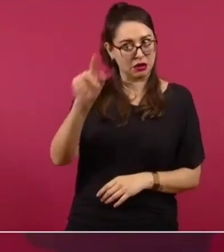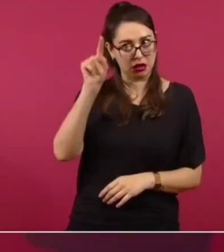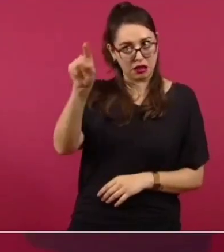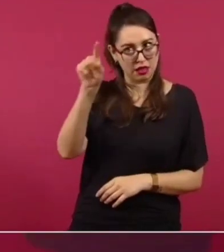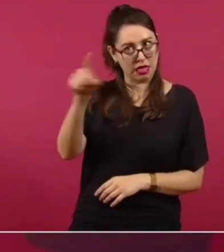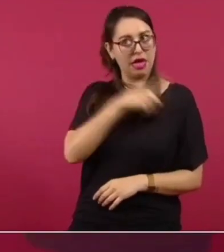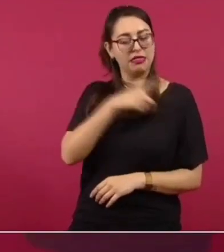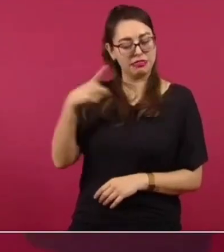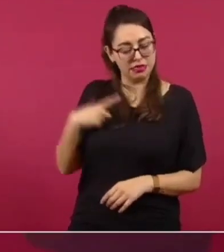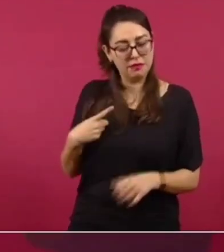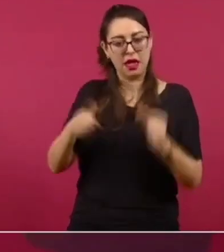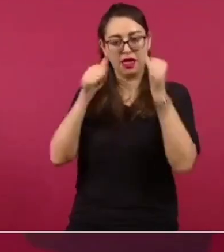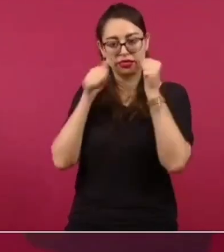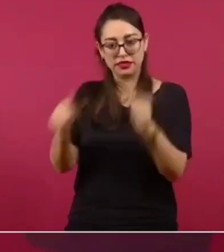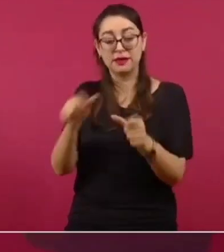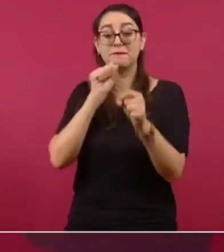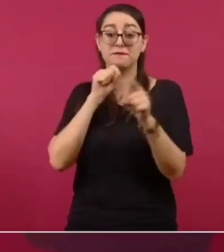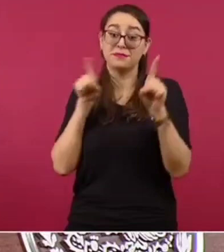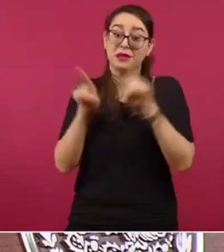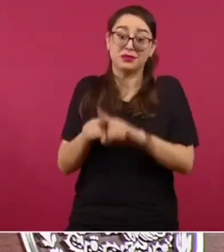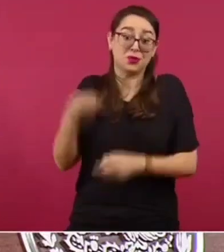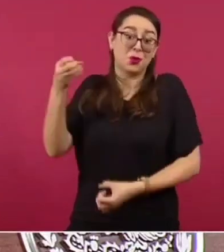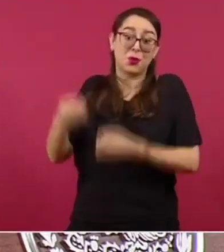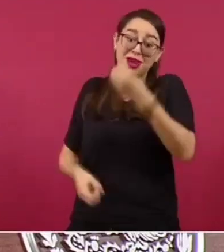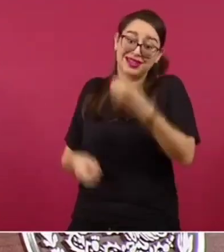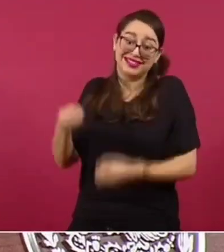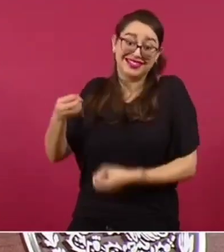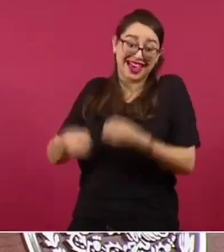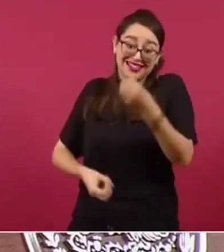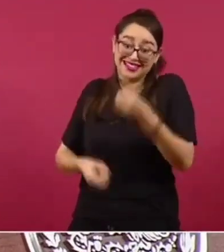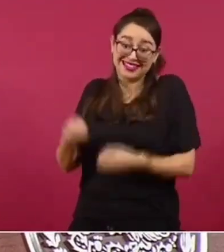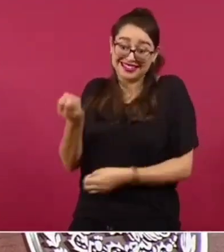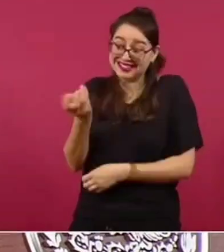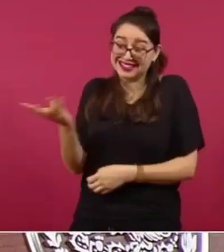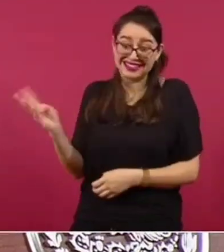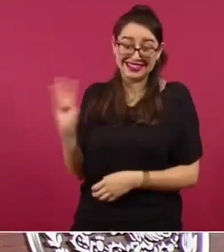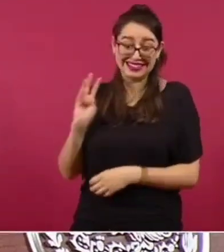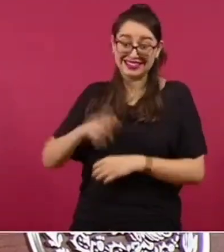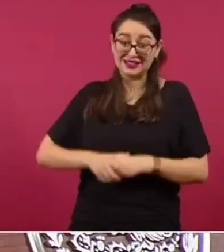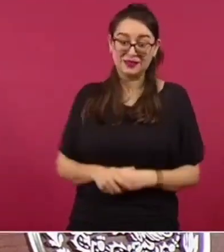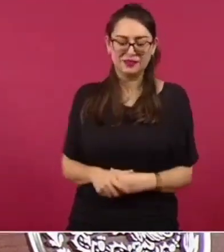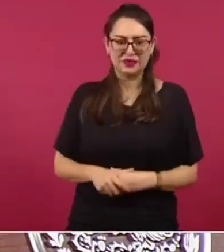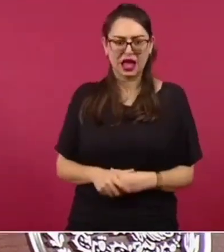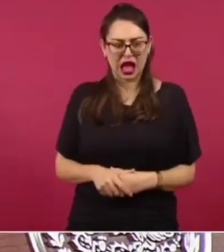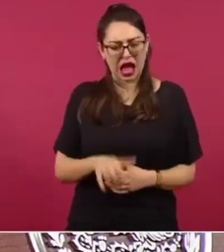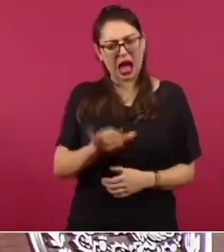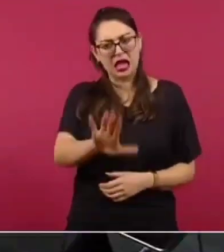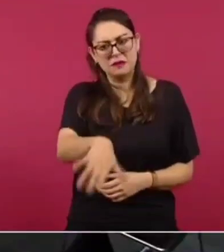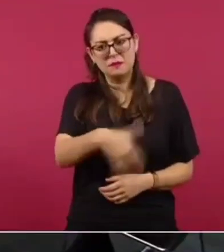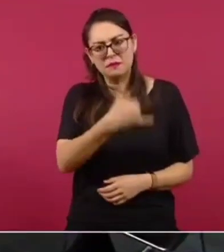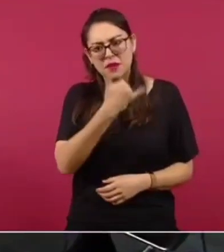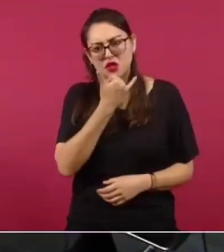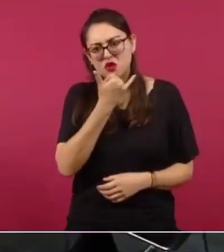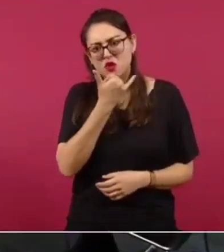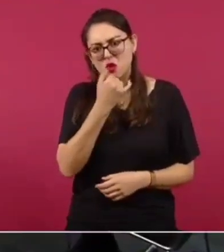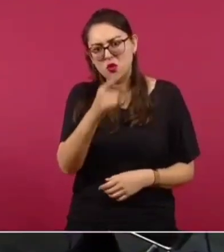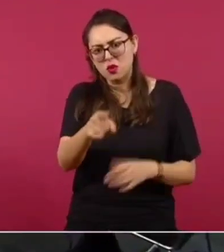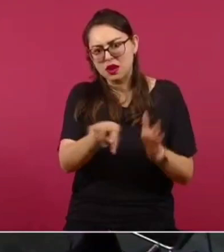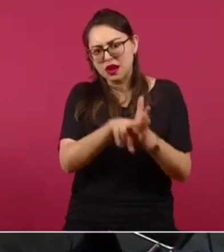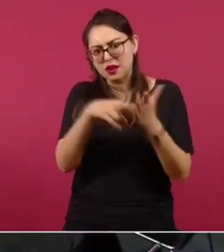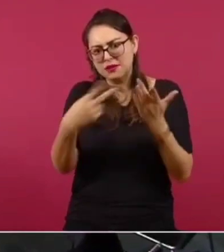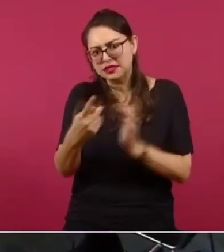tiene que ver con el Poder Judicial, que por cierto proceso no ha dicho nada del Poder Judicial,